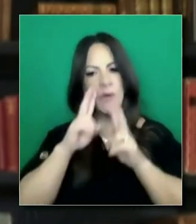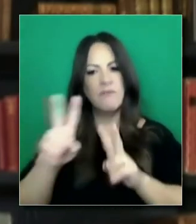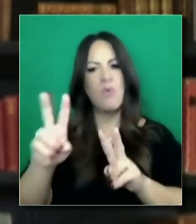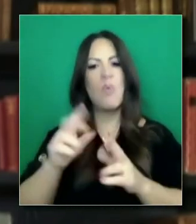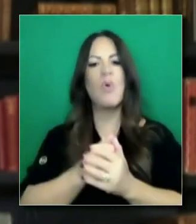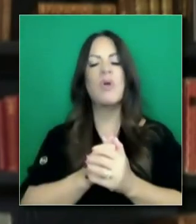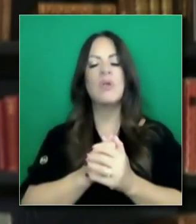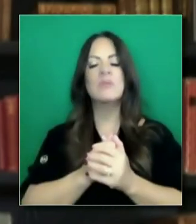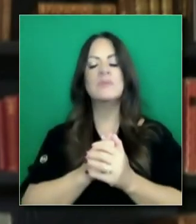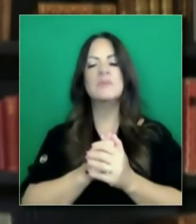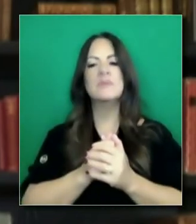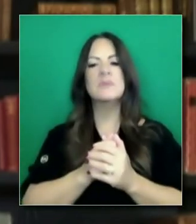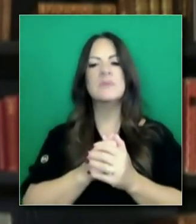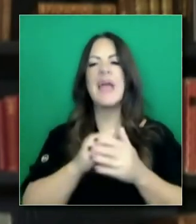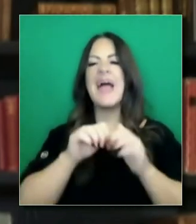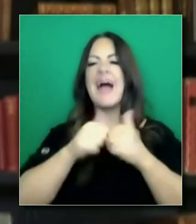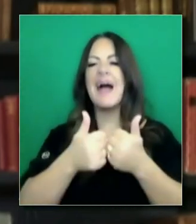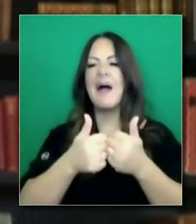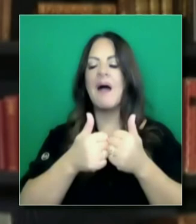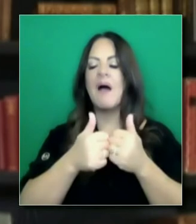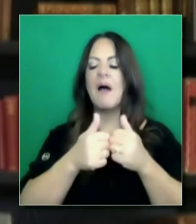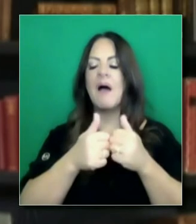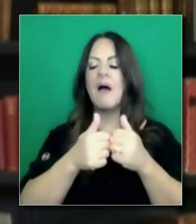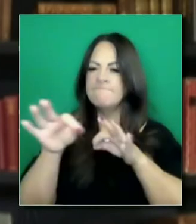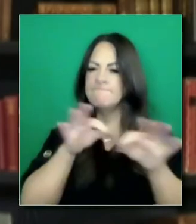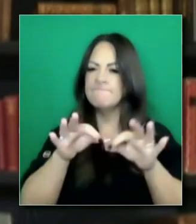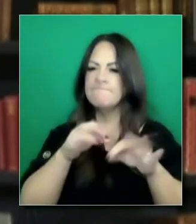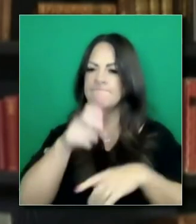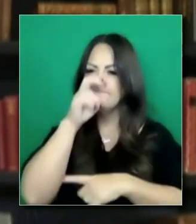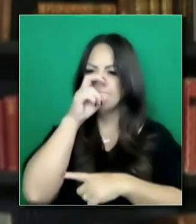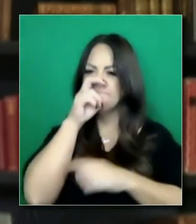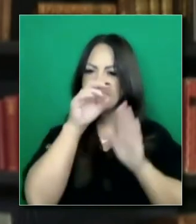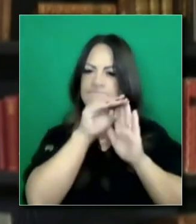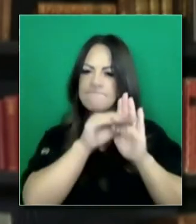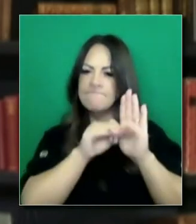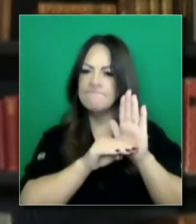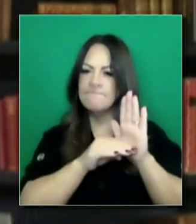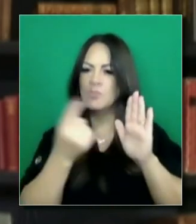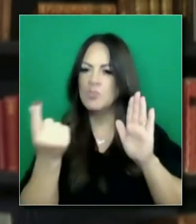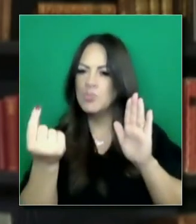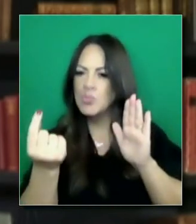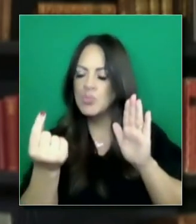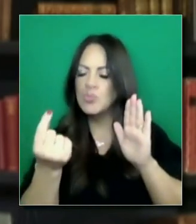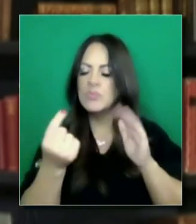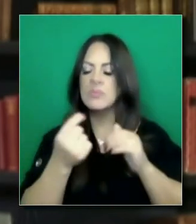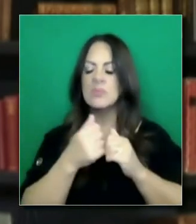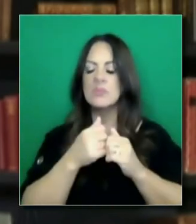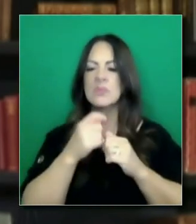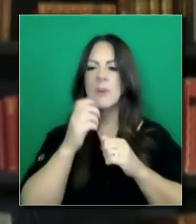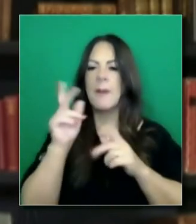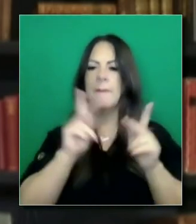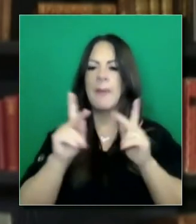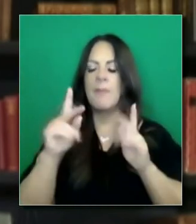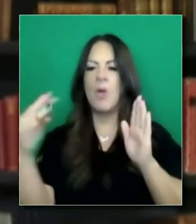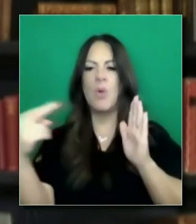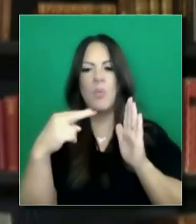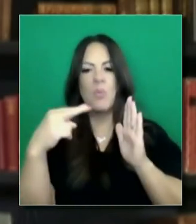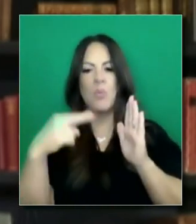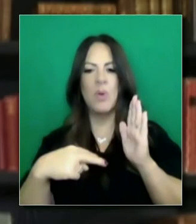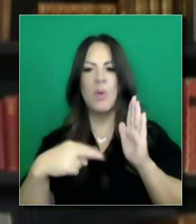fijándonos ahora en tener detalles claros que serán publicados en cuanto a cómo será respetar este